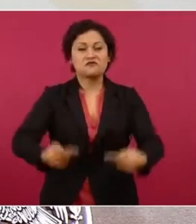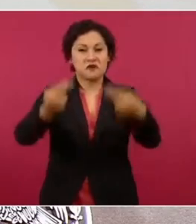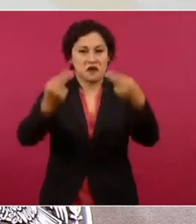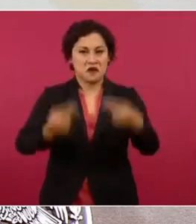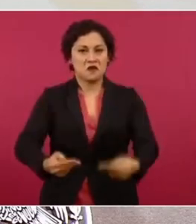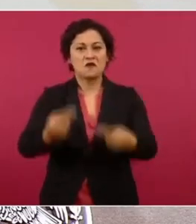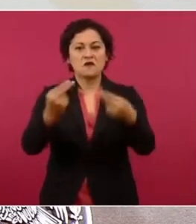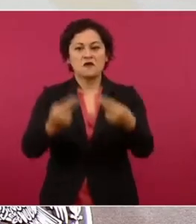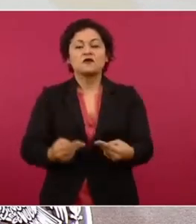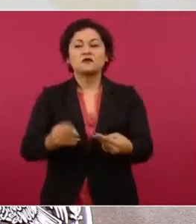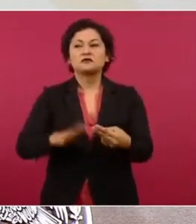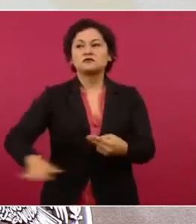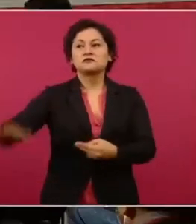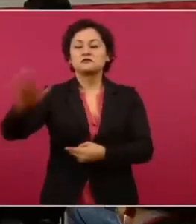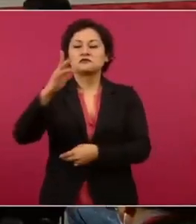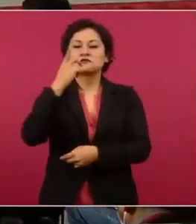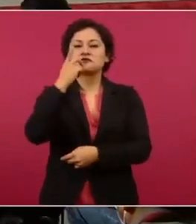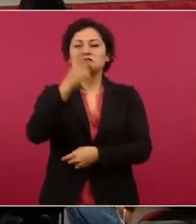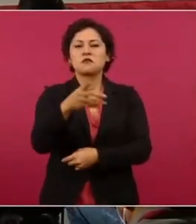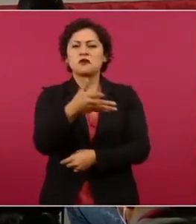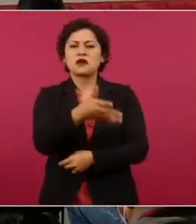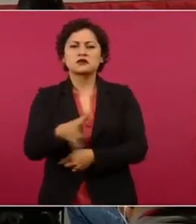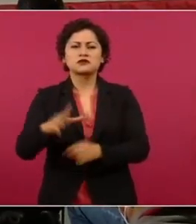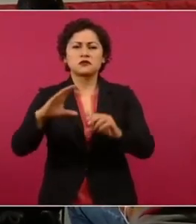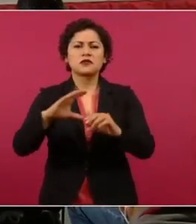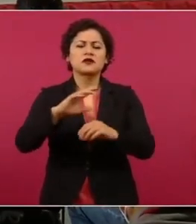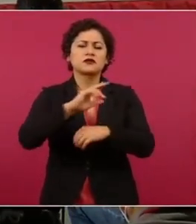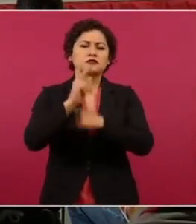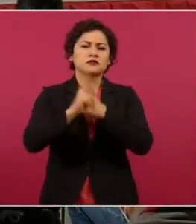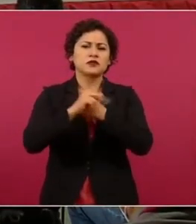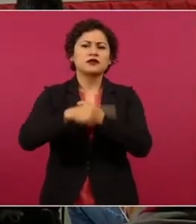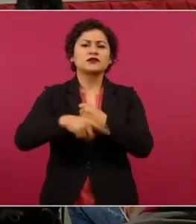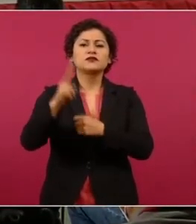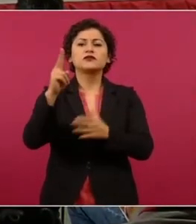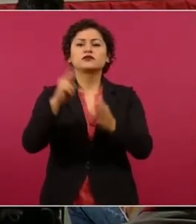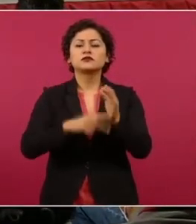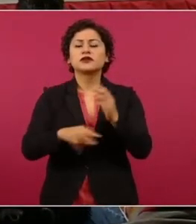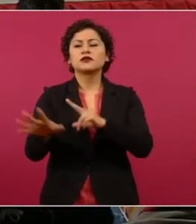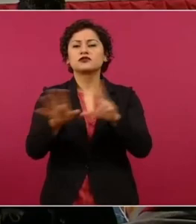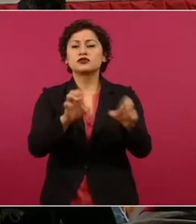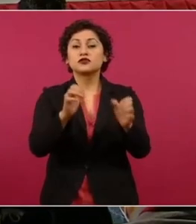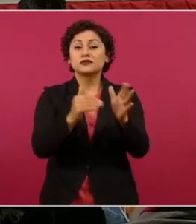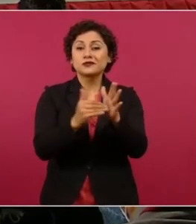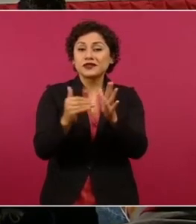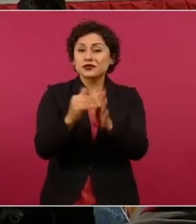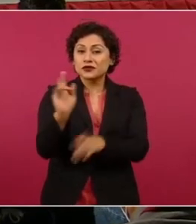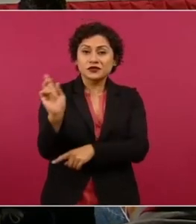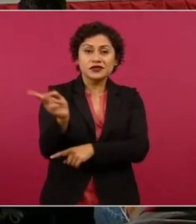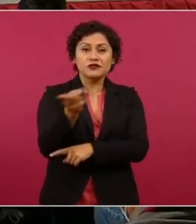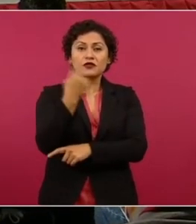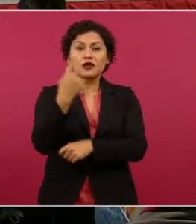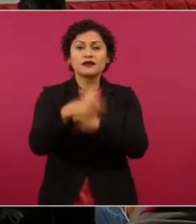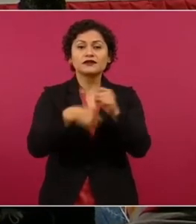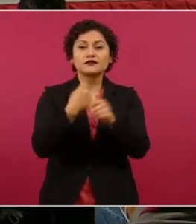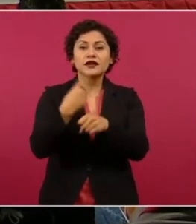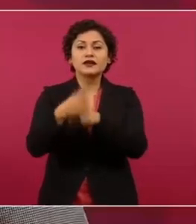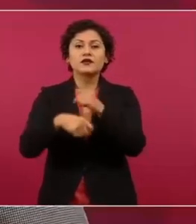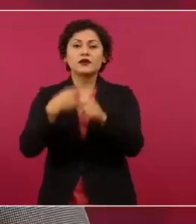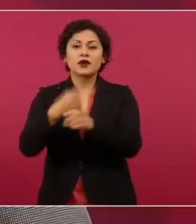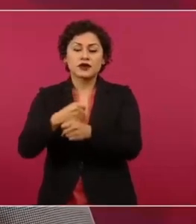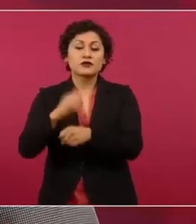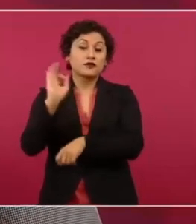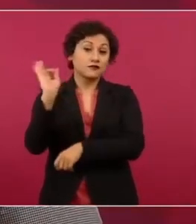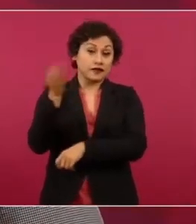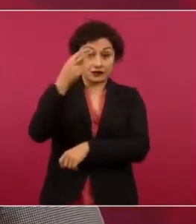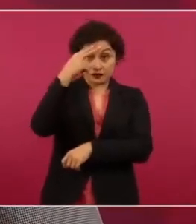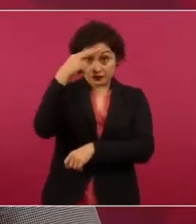mueve en el país unos 2 mil 800 millones de dólares al año, de los cuales la Federación Mexicana de